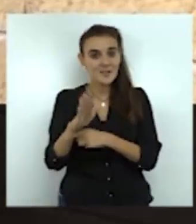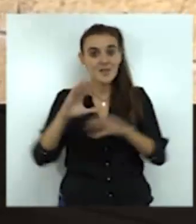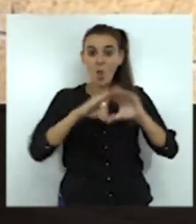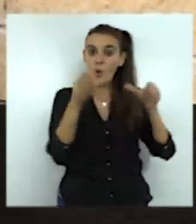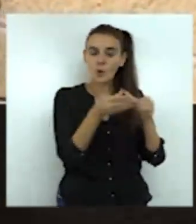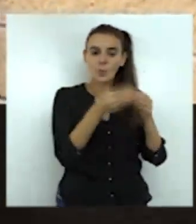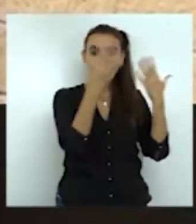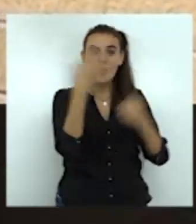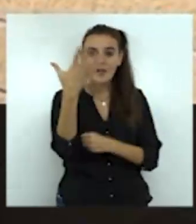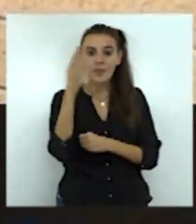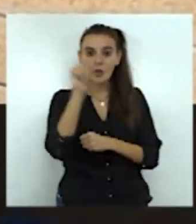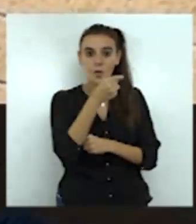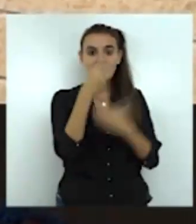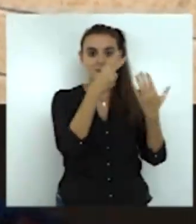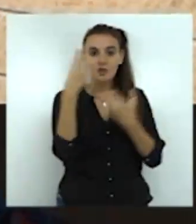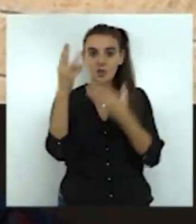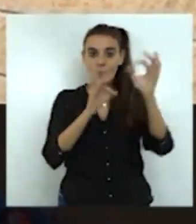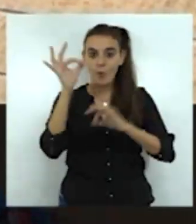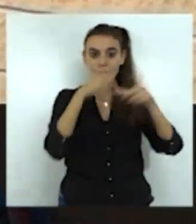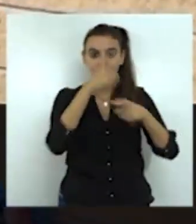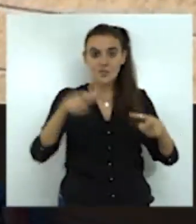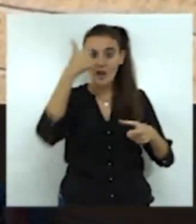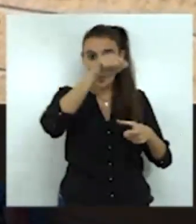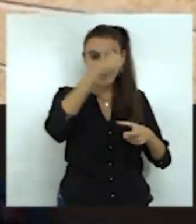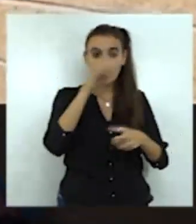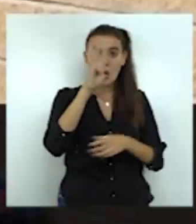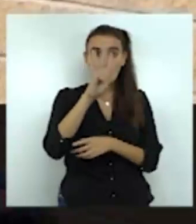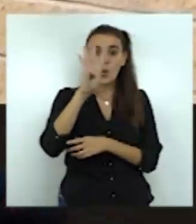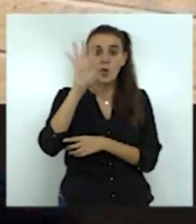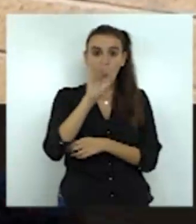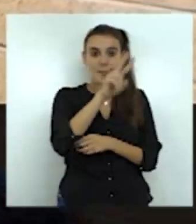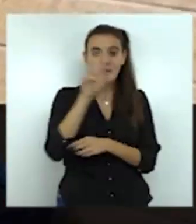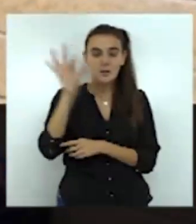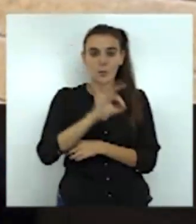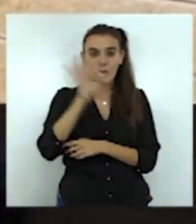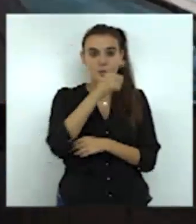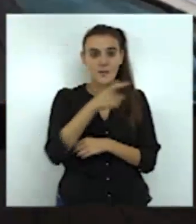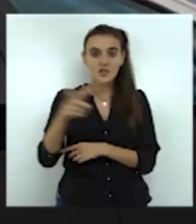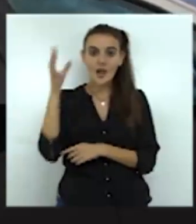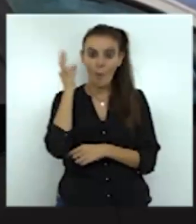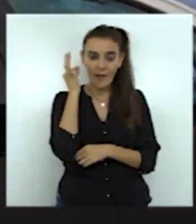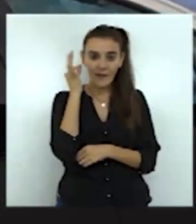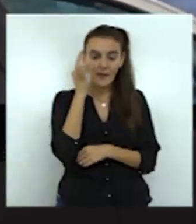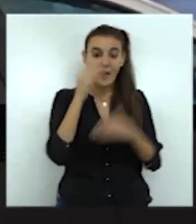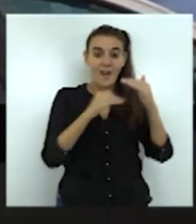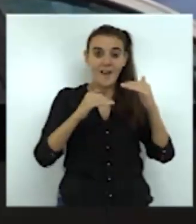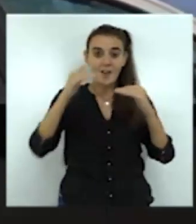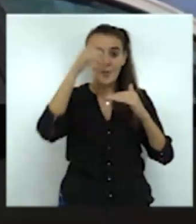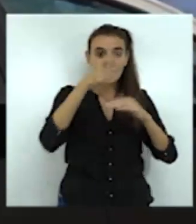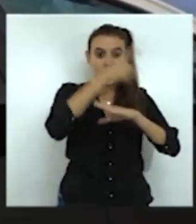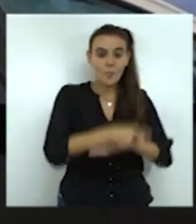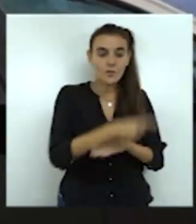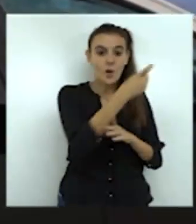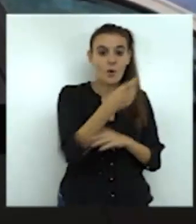,78% de hombres frente a un 4,22% de mujeres. En la escala de mando los hombres suponen un 100% de la